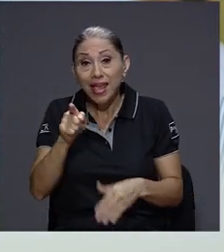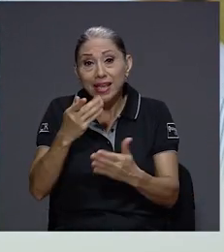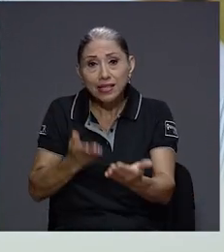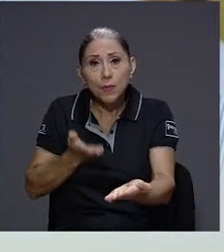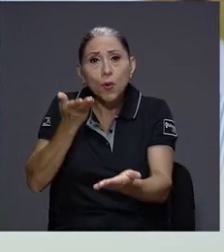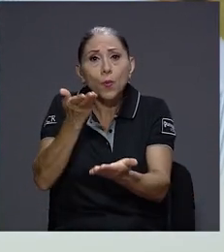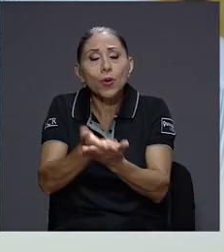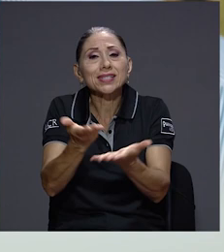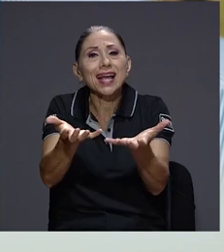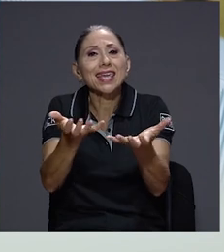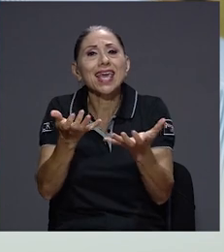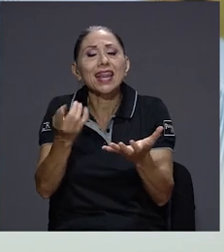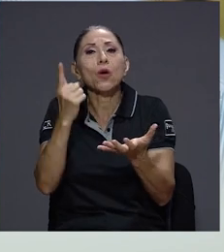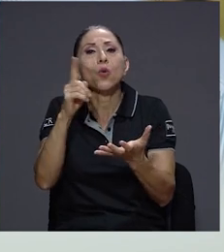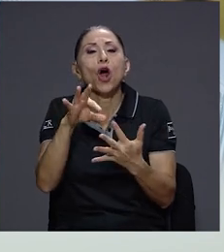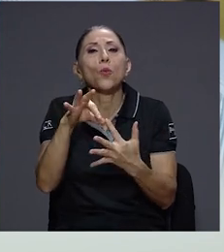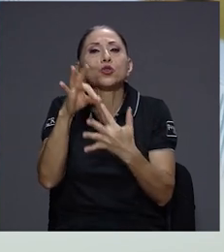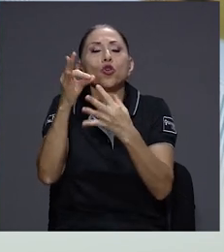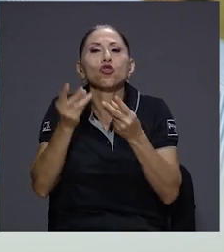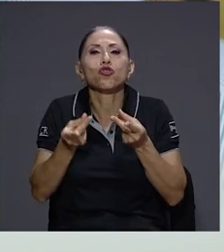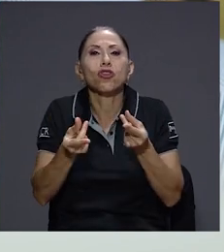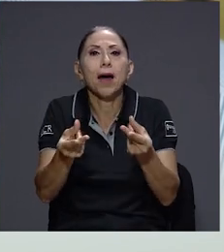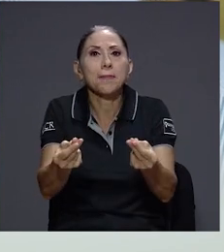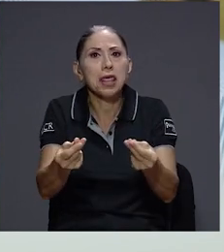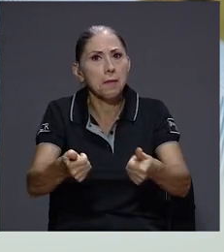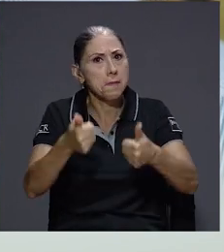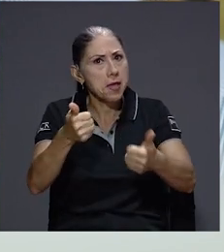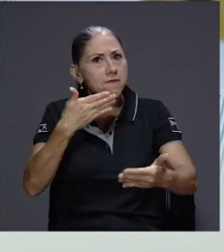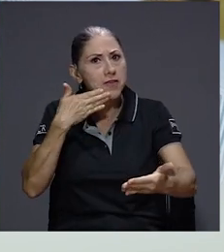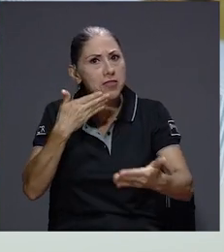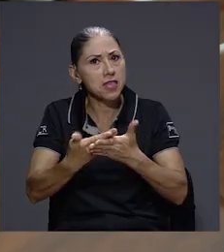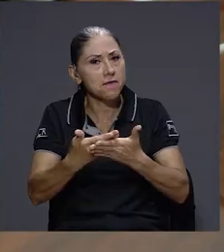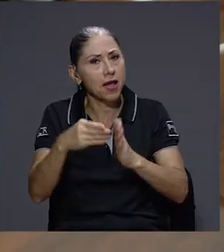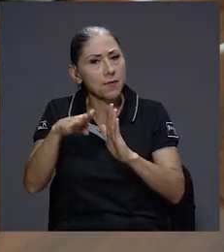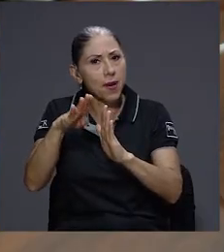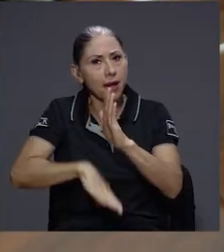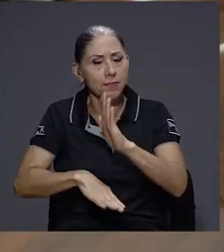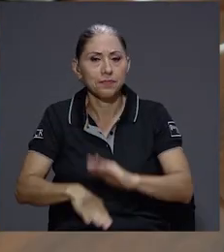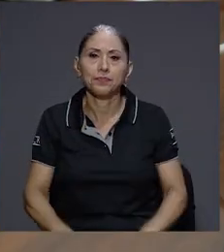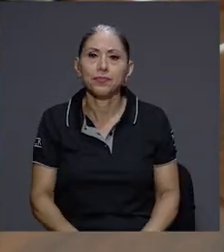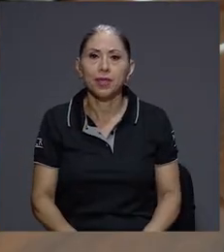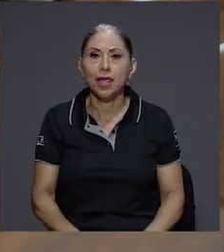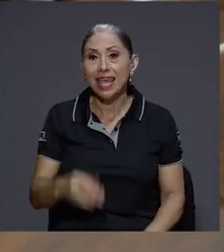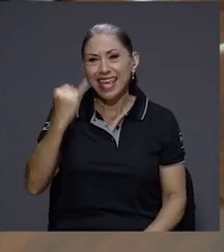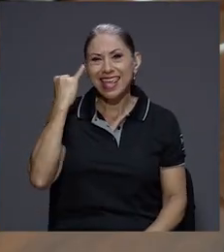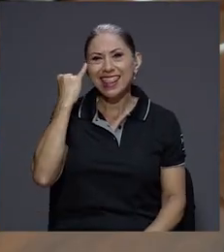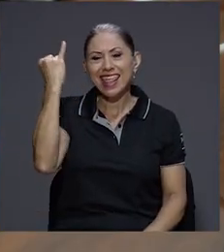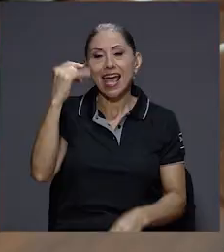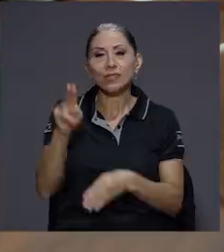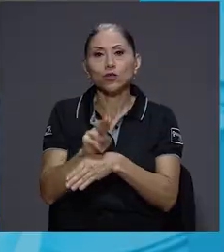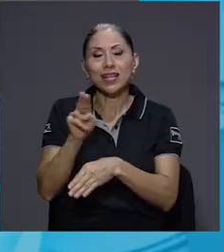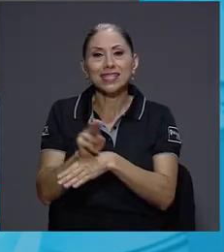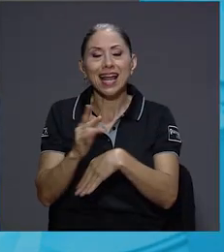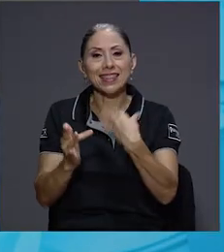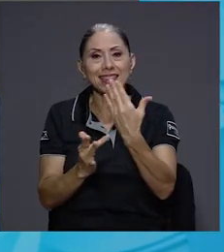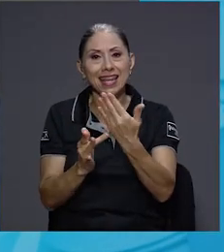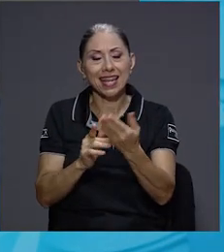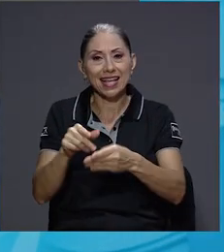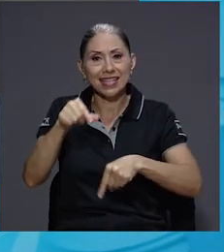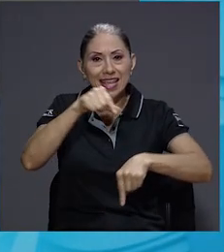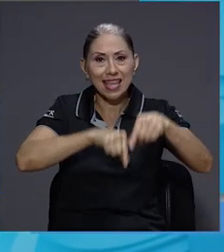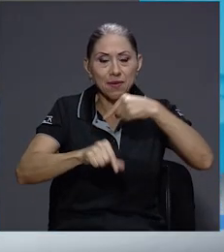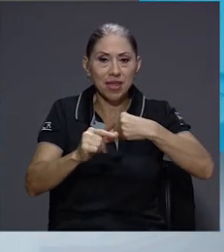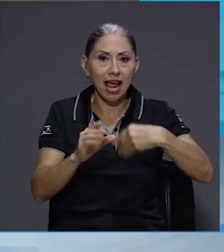pretende ser una opción rápida, efectiva y de bajo costo económico. Nuestra idea es utilizar técnicas de química